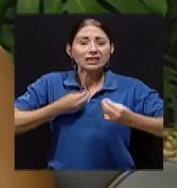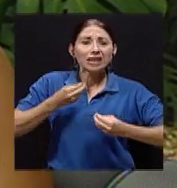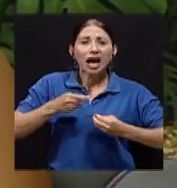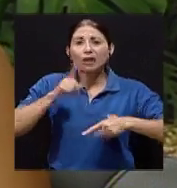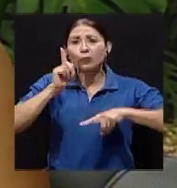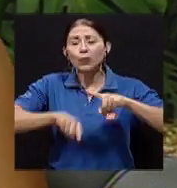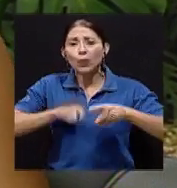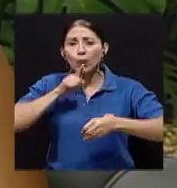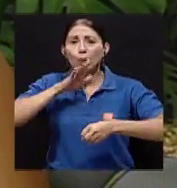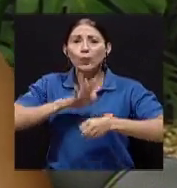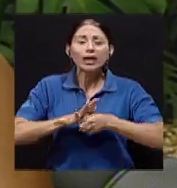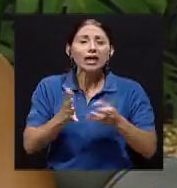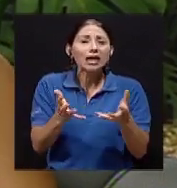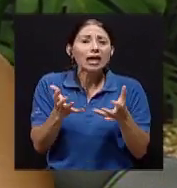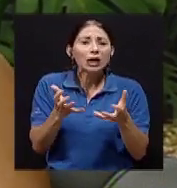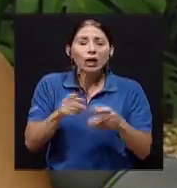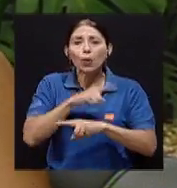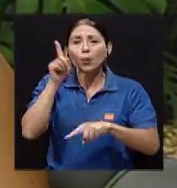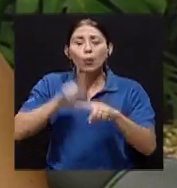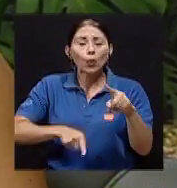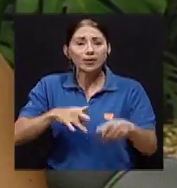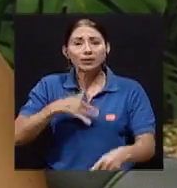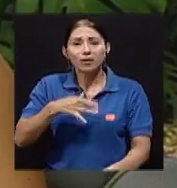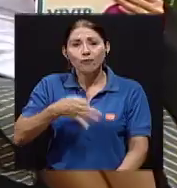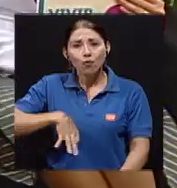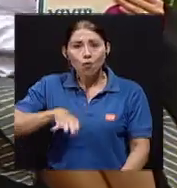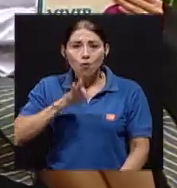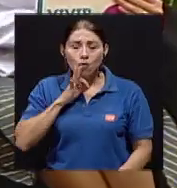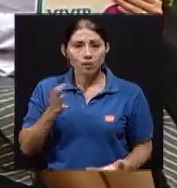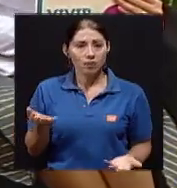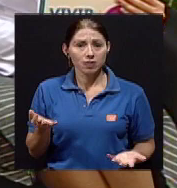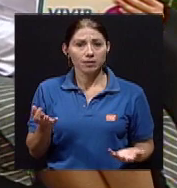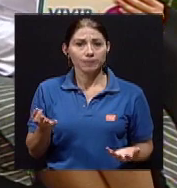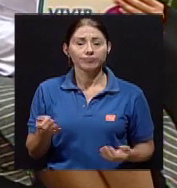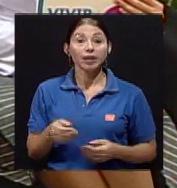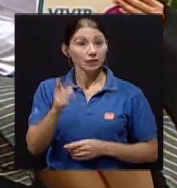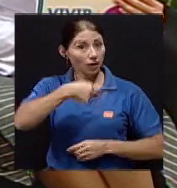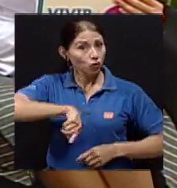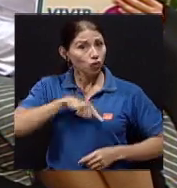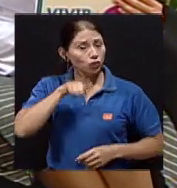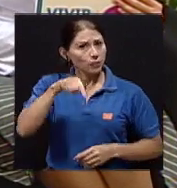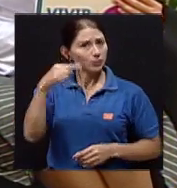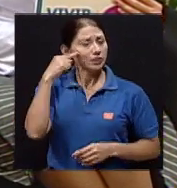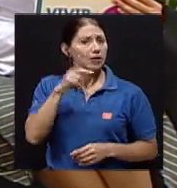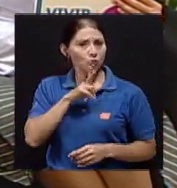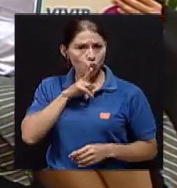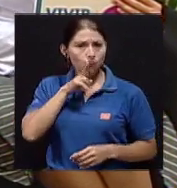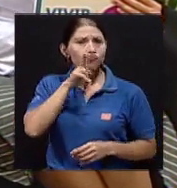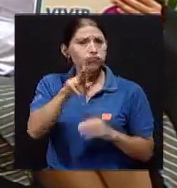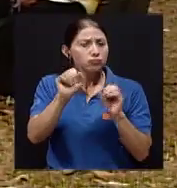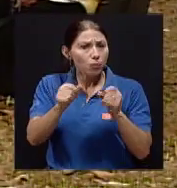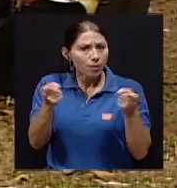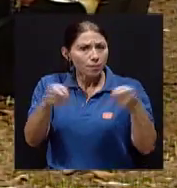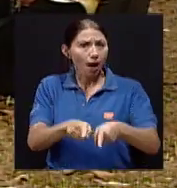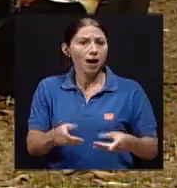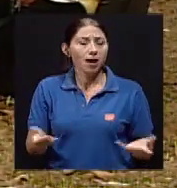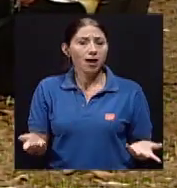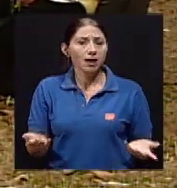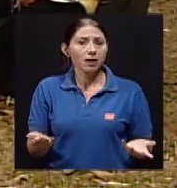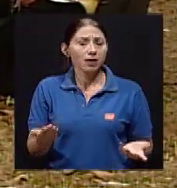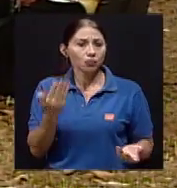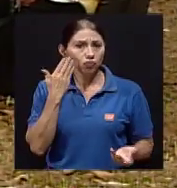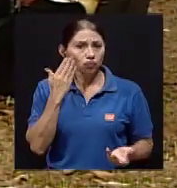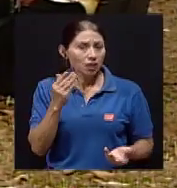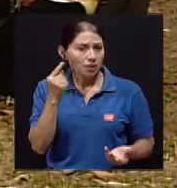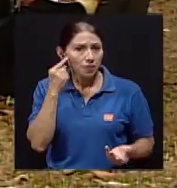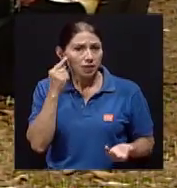de querer cumplir con esta meta y no lo logramos y nos frustra mucho. Es que de alguna manera tenemos que ser realistas, yo diría, ¿verdad? En ese sentido. No sé